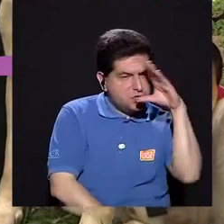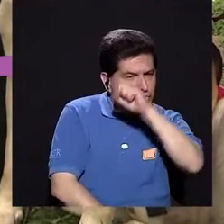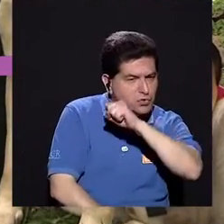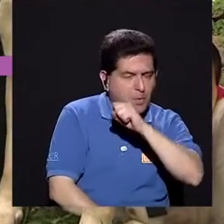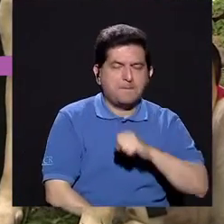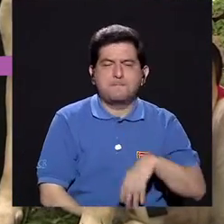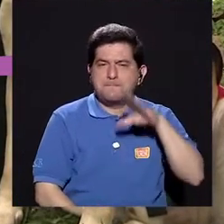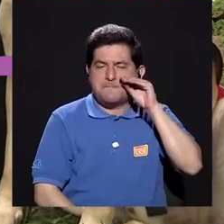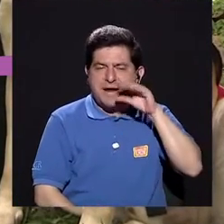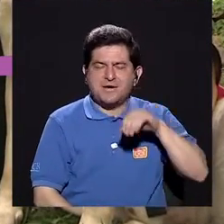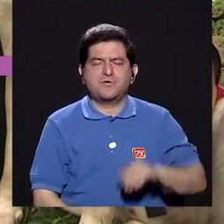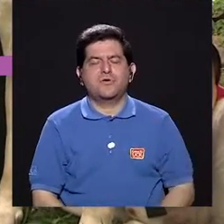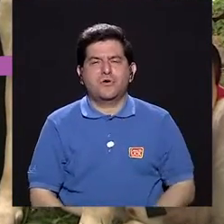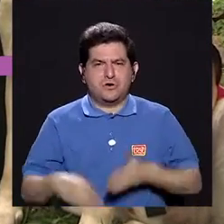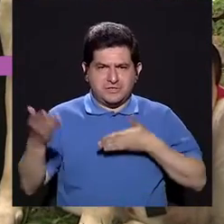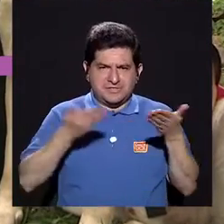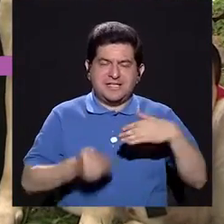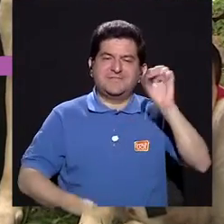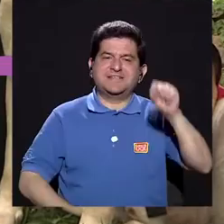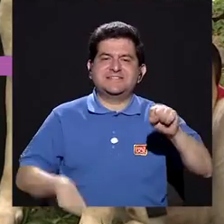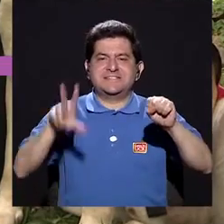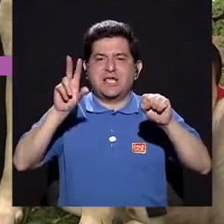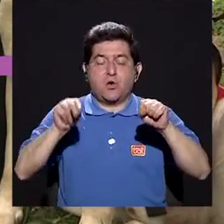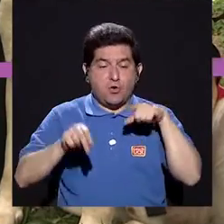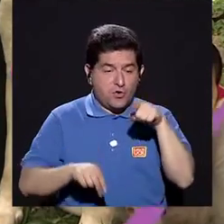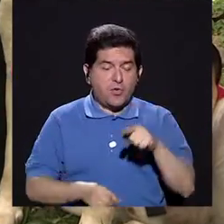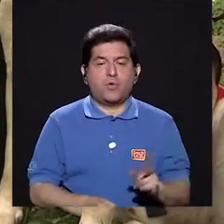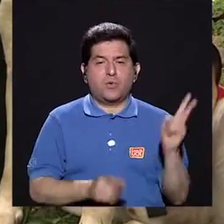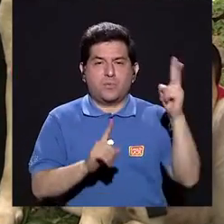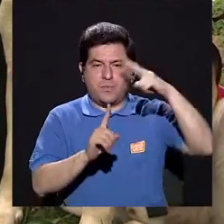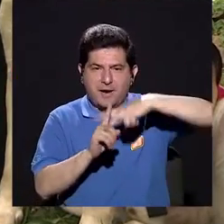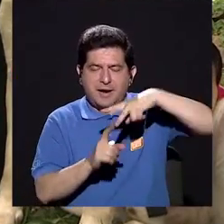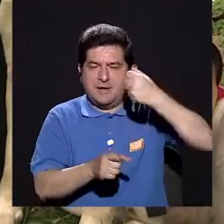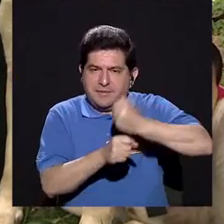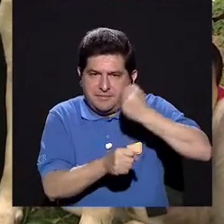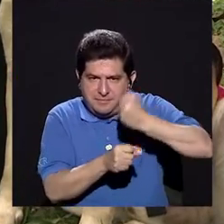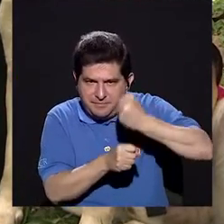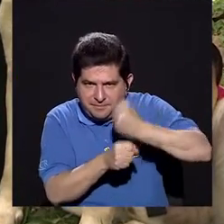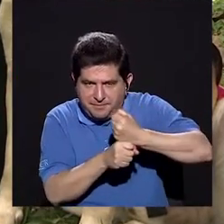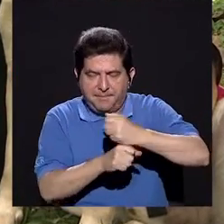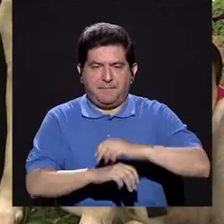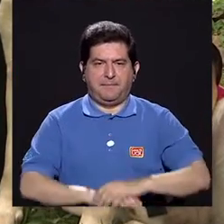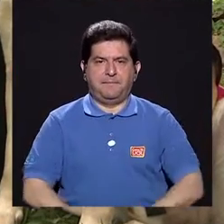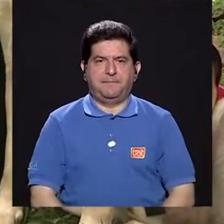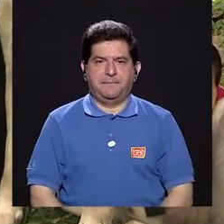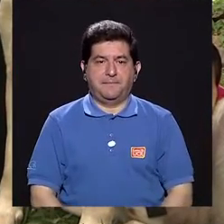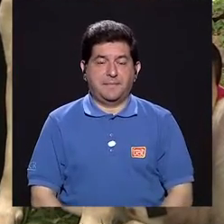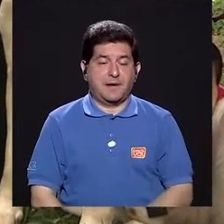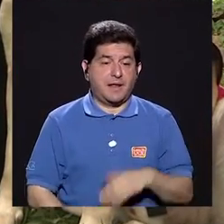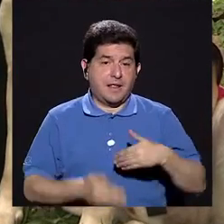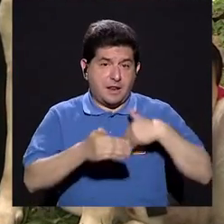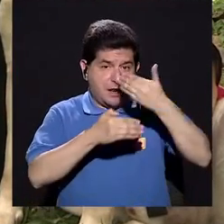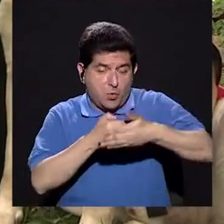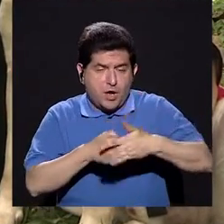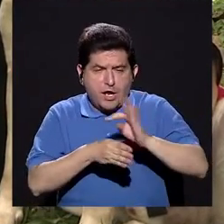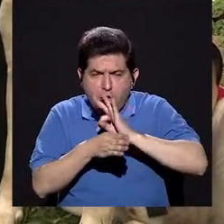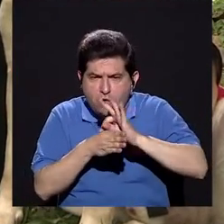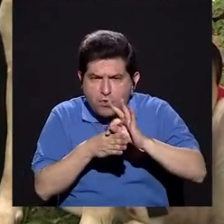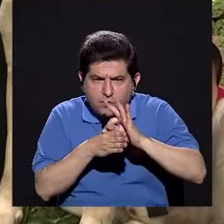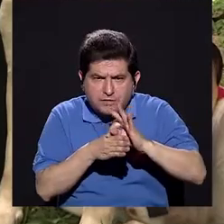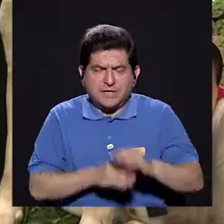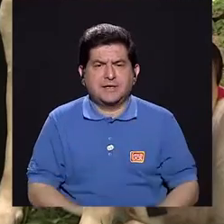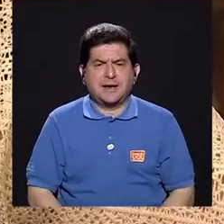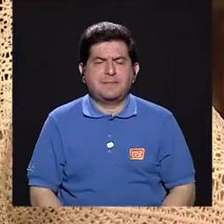cuenta si el perro va a servir o no para este tipo de trabajo, y se le da un entrenamiento